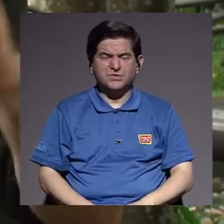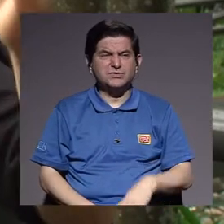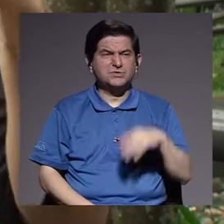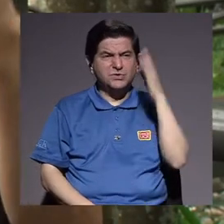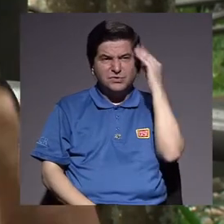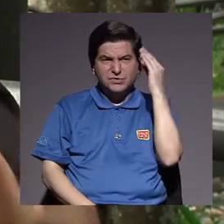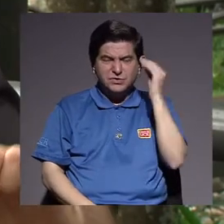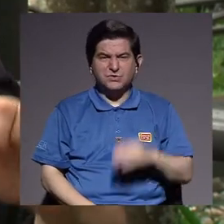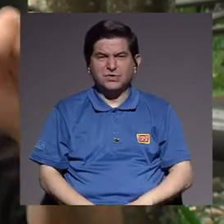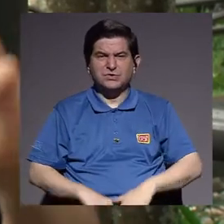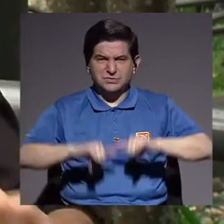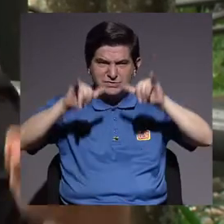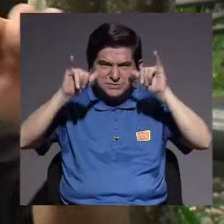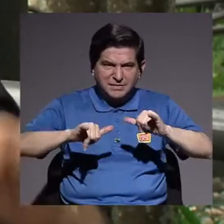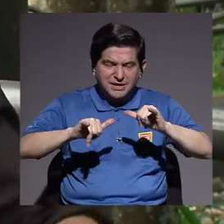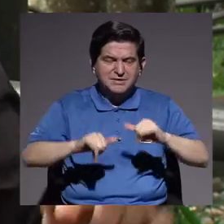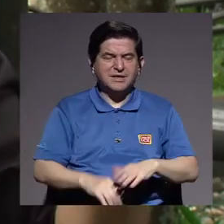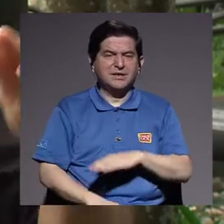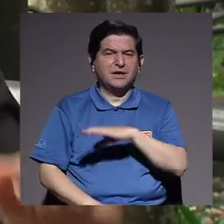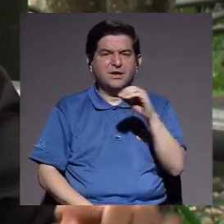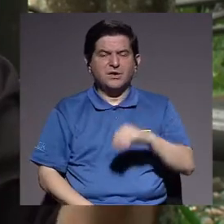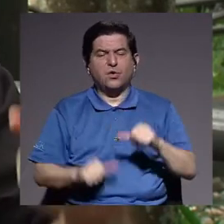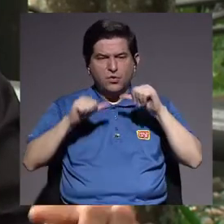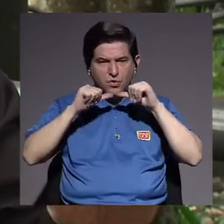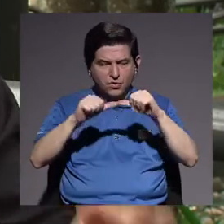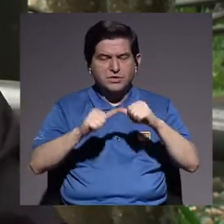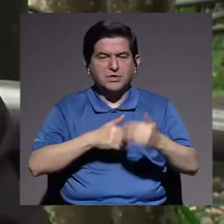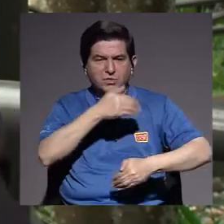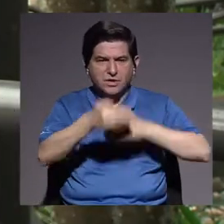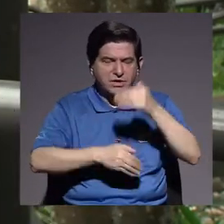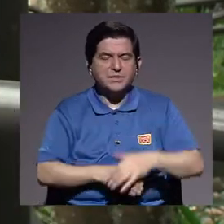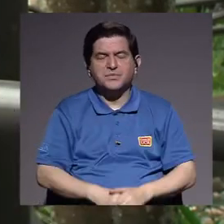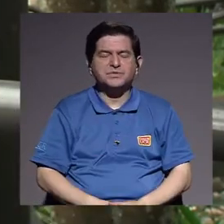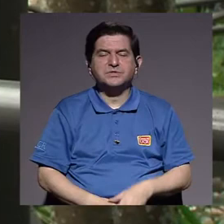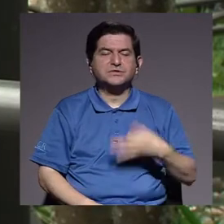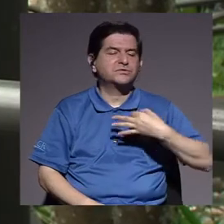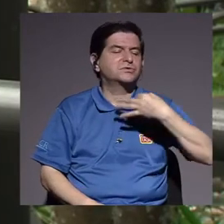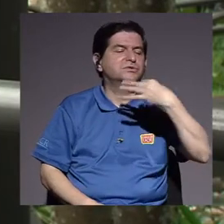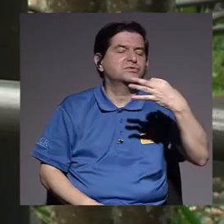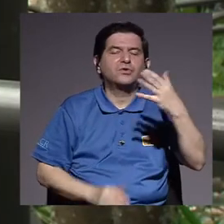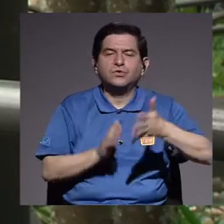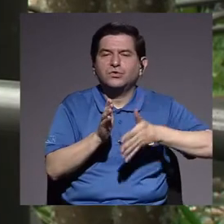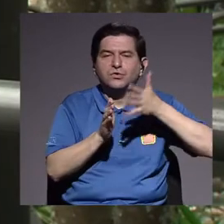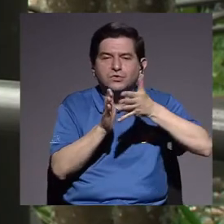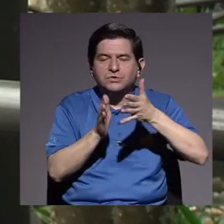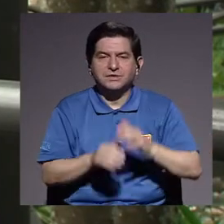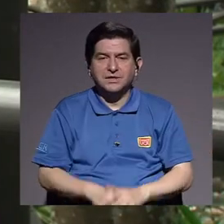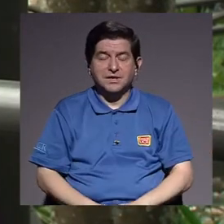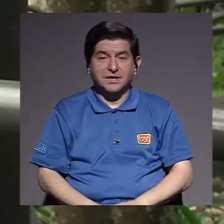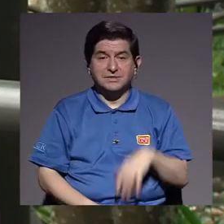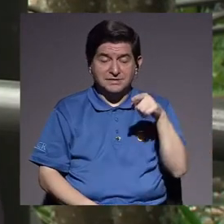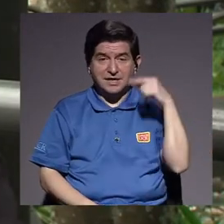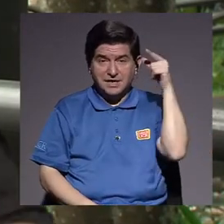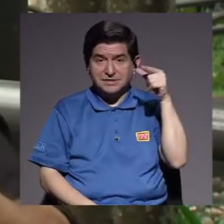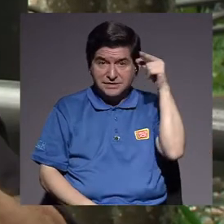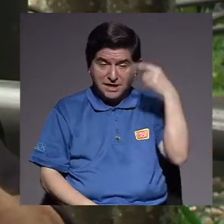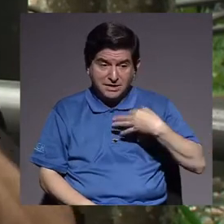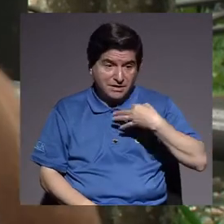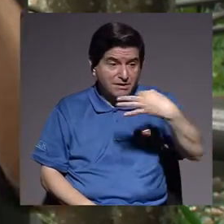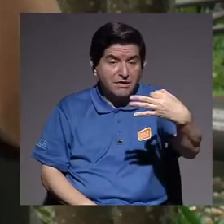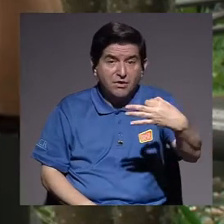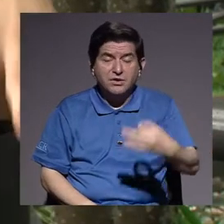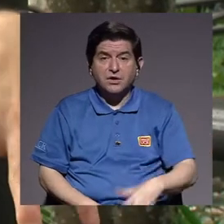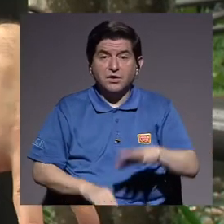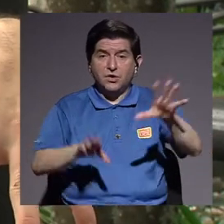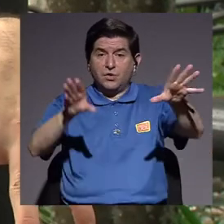acentuando y se van a instituir dentro de las lógicas de la reproducción de lo cotidiano, ¿verdad? Y ojo que es una lógica cotidiana que realmente nos